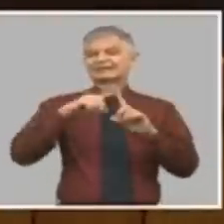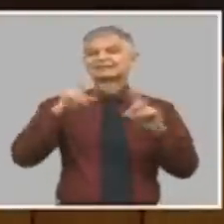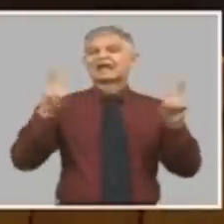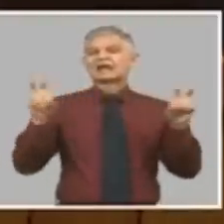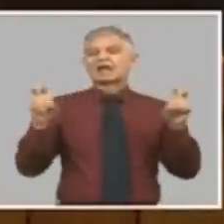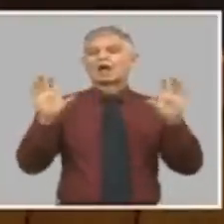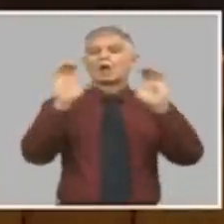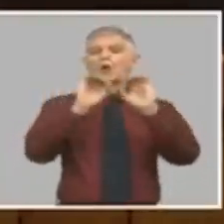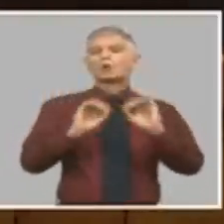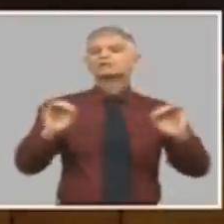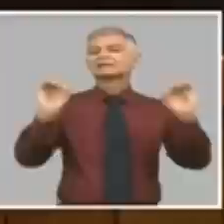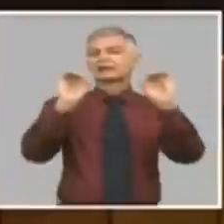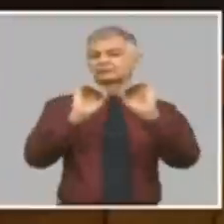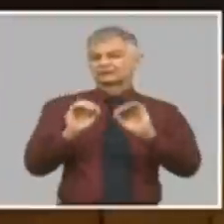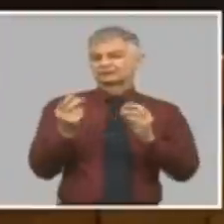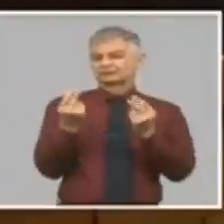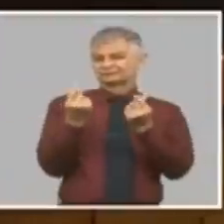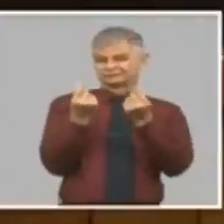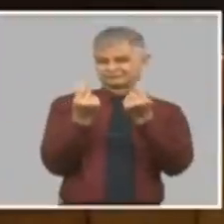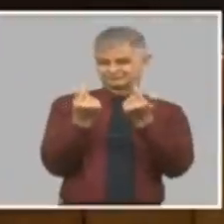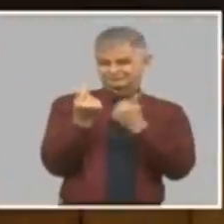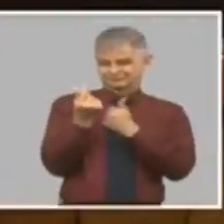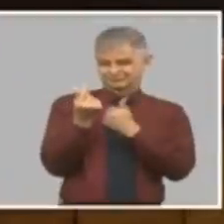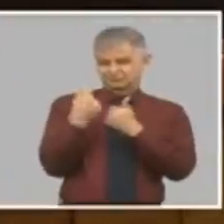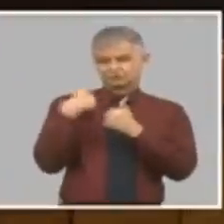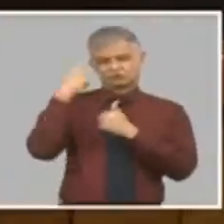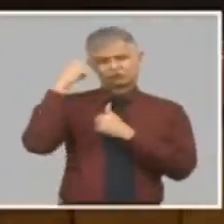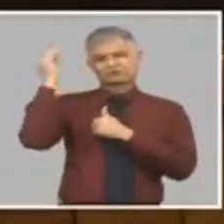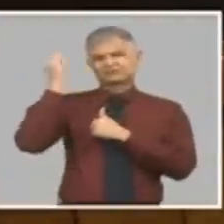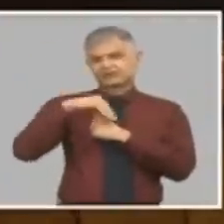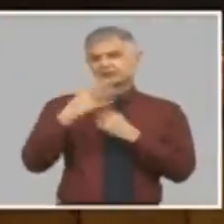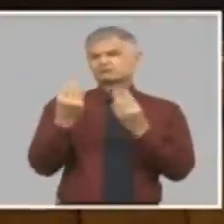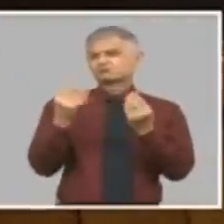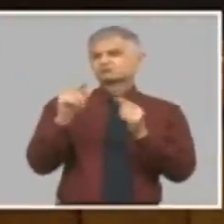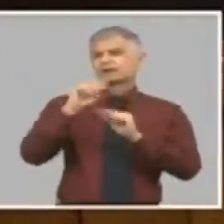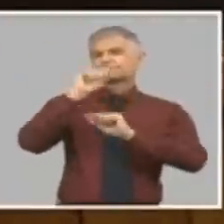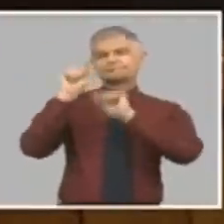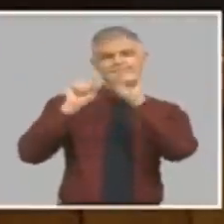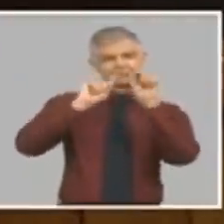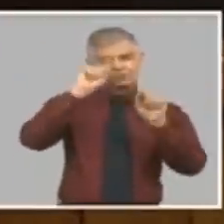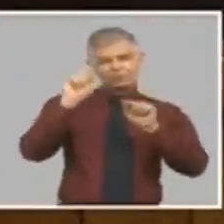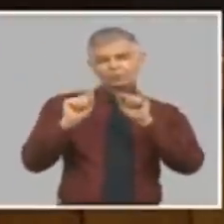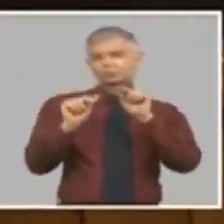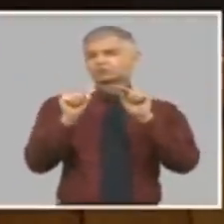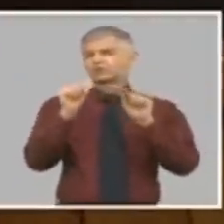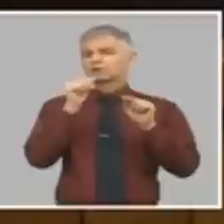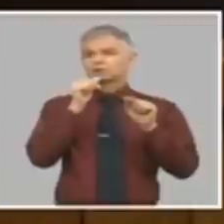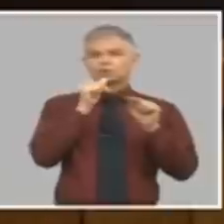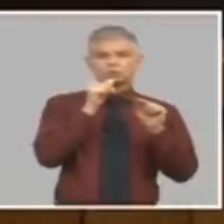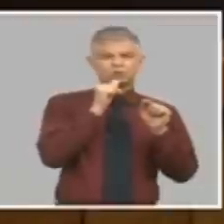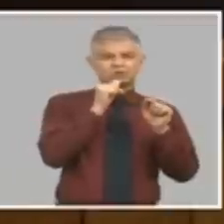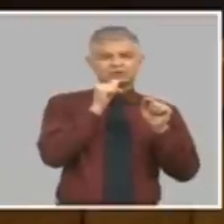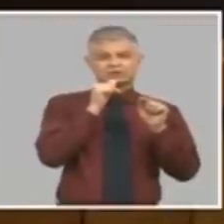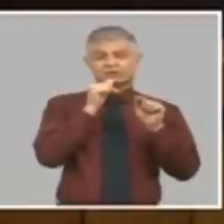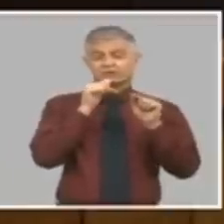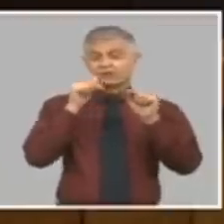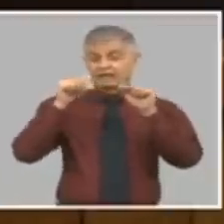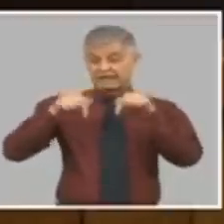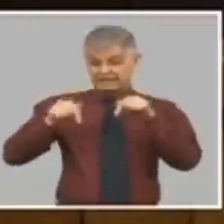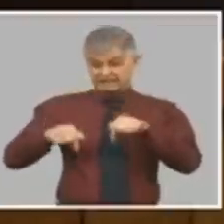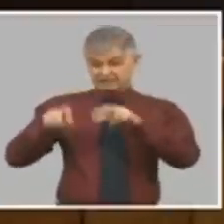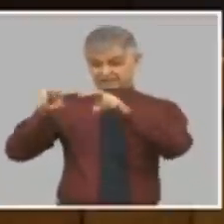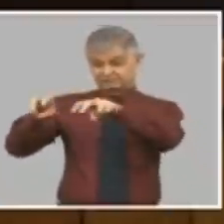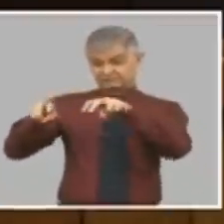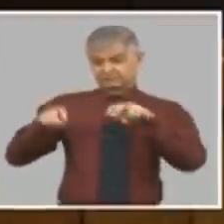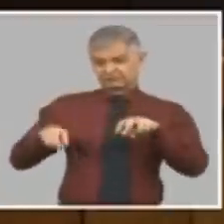yo sé que hay muchas preguntas, muchas dudas de este tema. Hemos hablado aquí en el Parlamento en